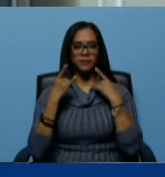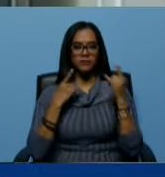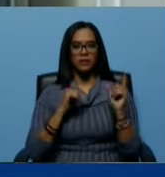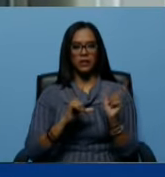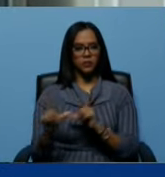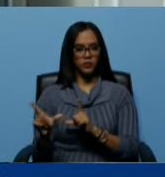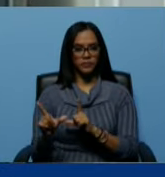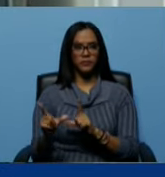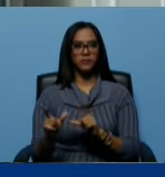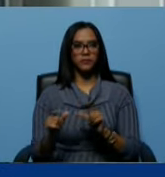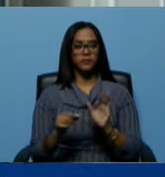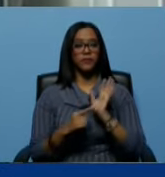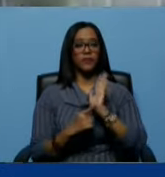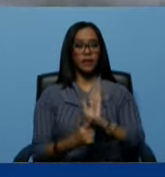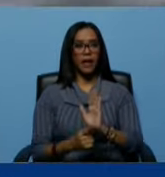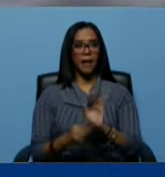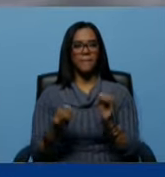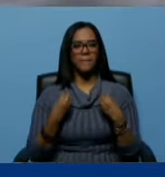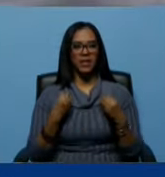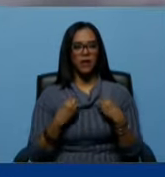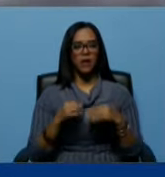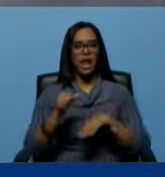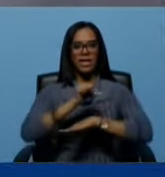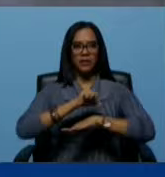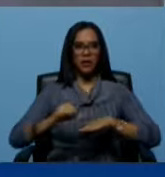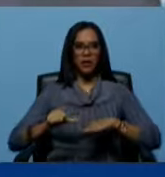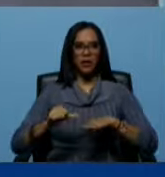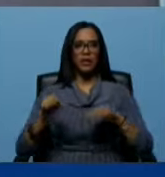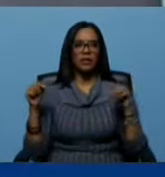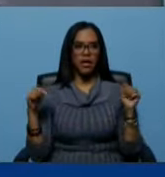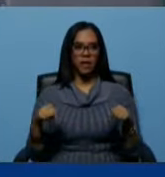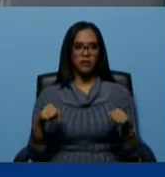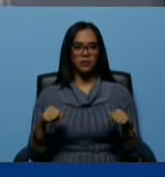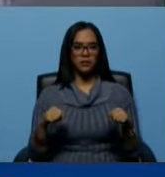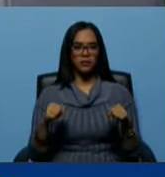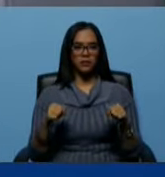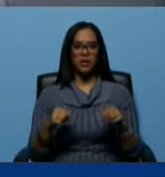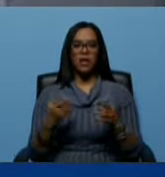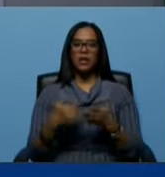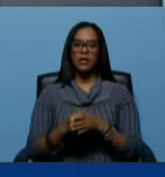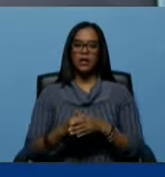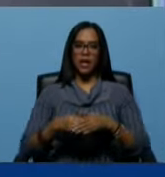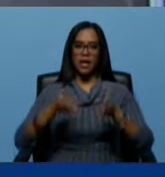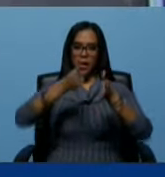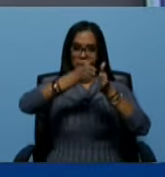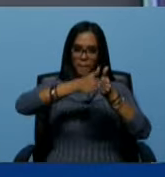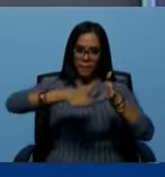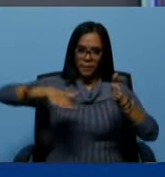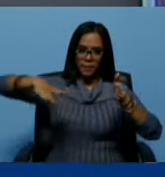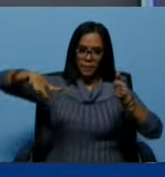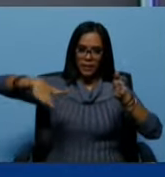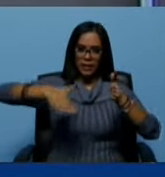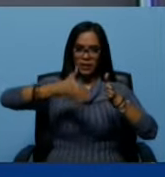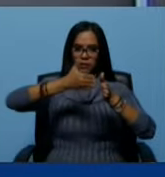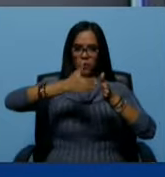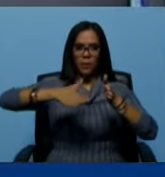transmitiendo en vivo la cirugía, en este caso, de piso pélvico que se está realizando.